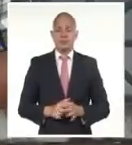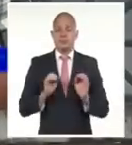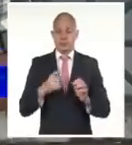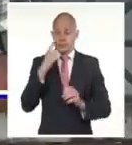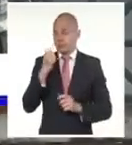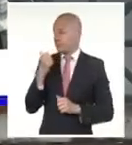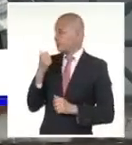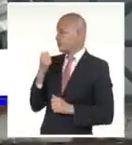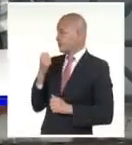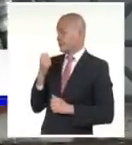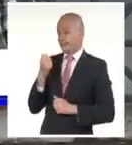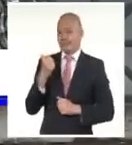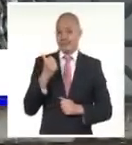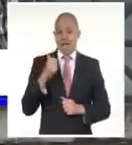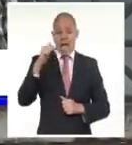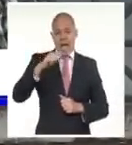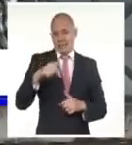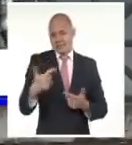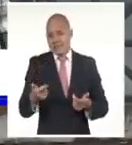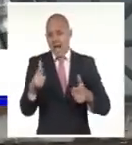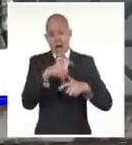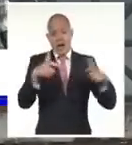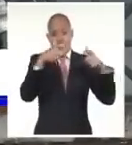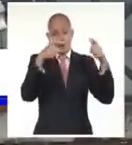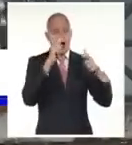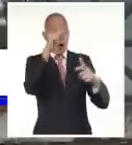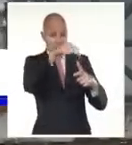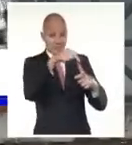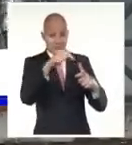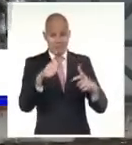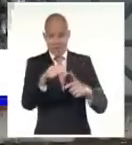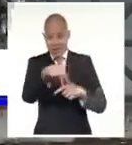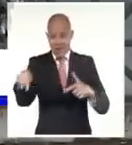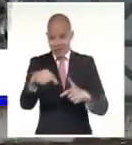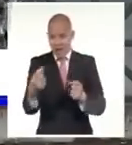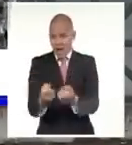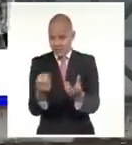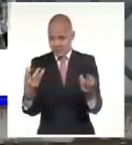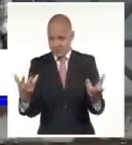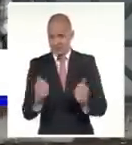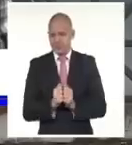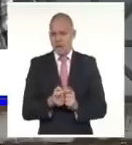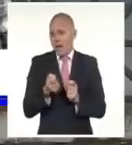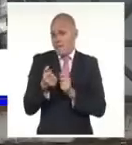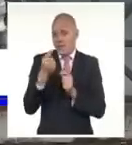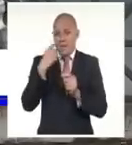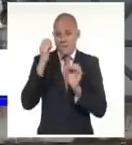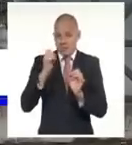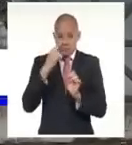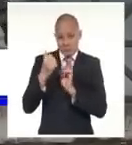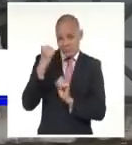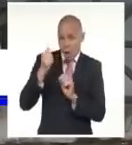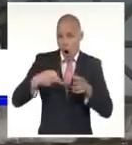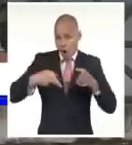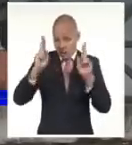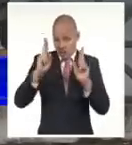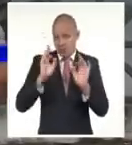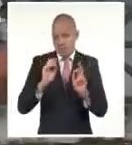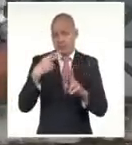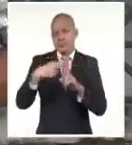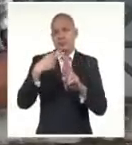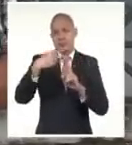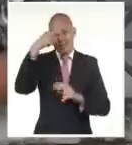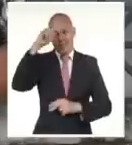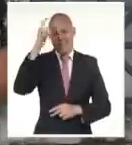acá en los jardines del Capitolio Nacional, muy próximos al Hotel Zaratoga, donde en estos instantes